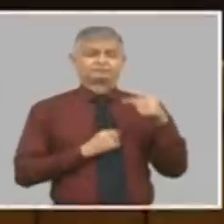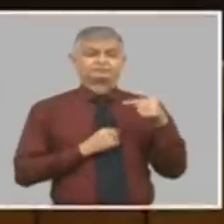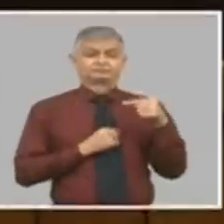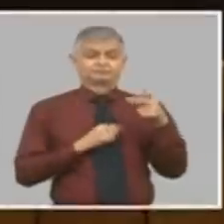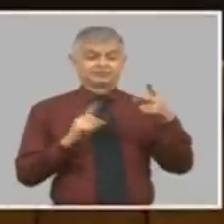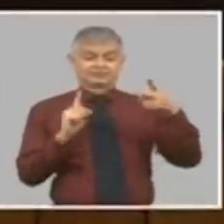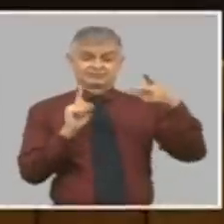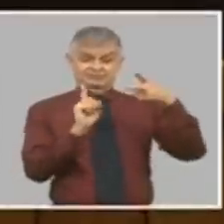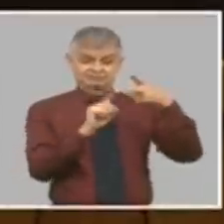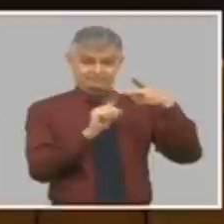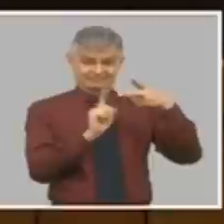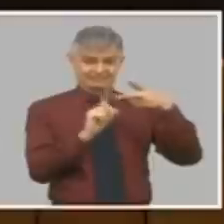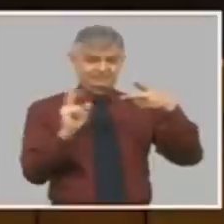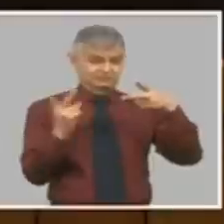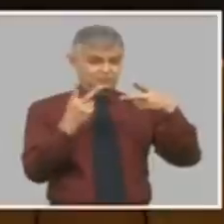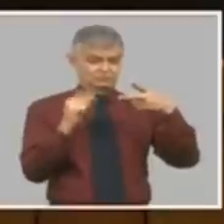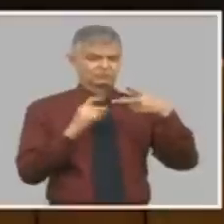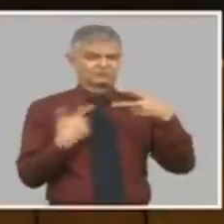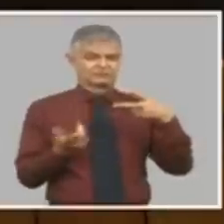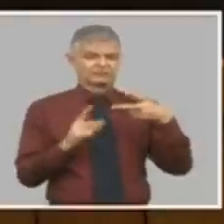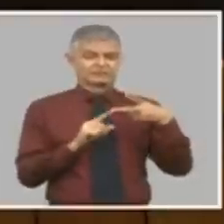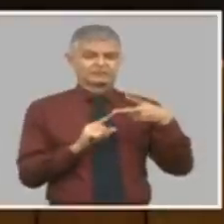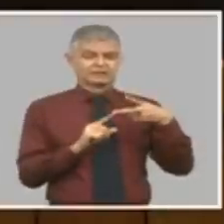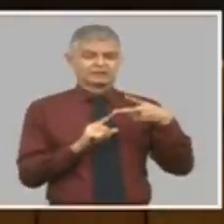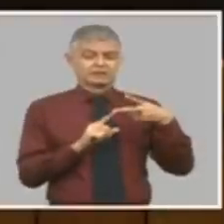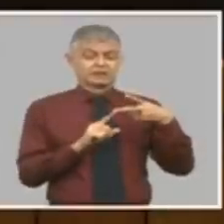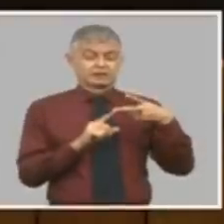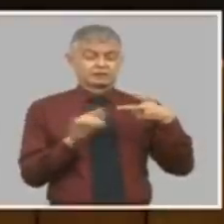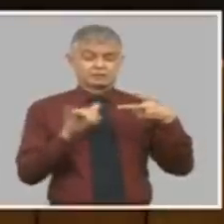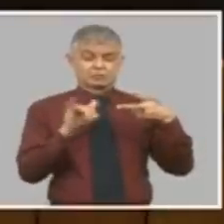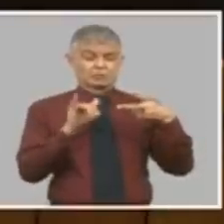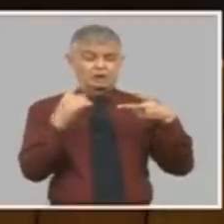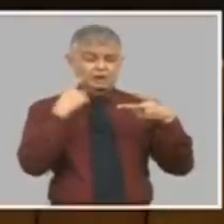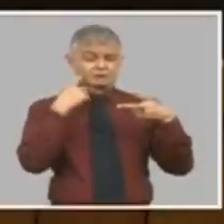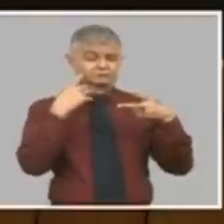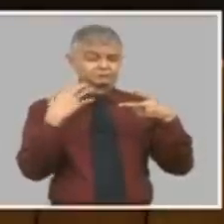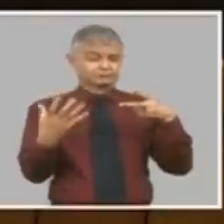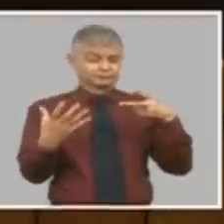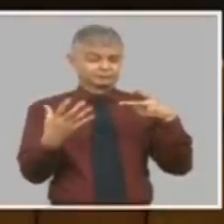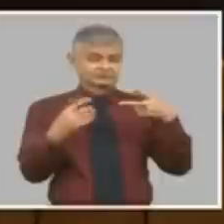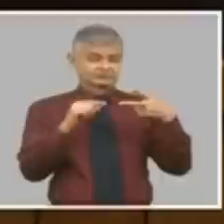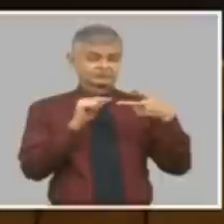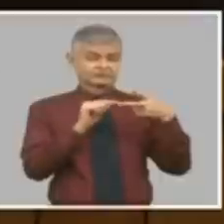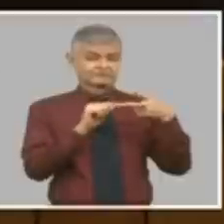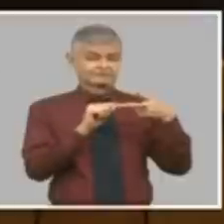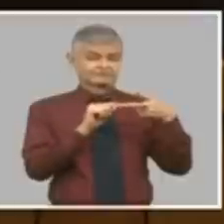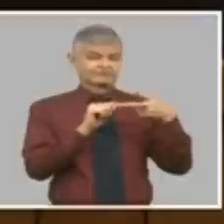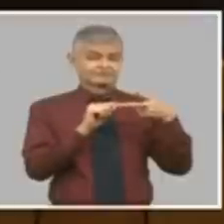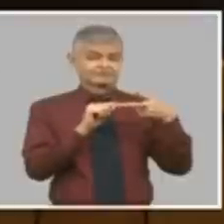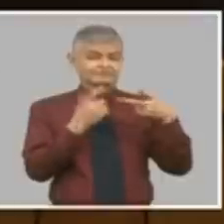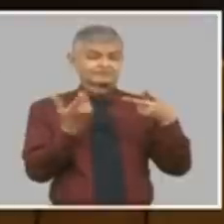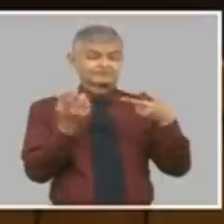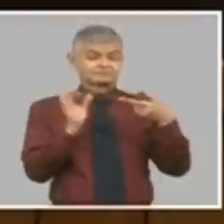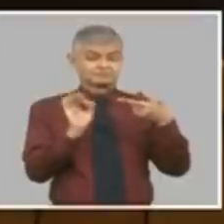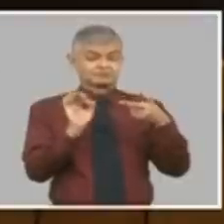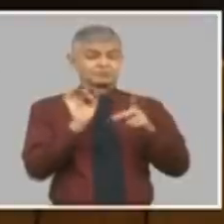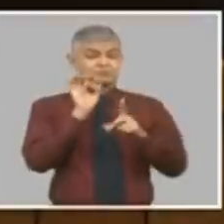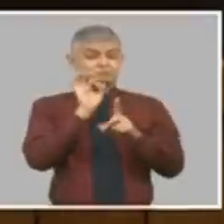Y el otro tema, y no menos importante, en el punto de partida,